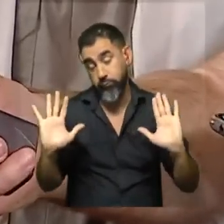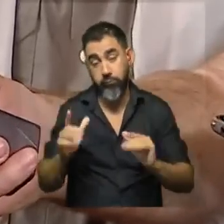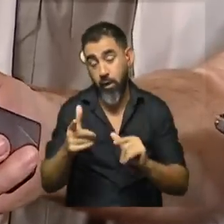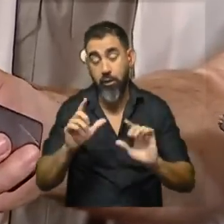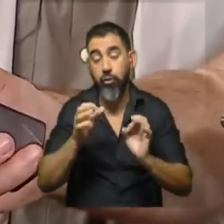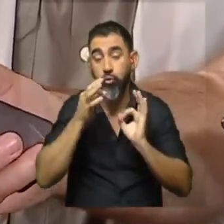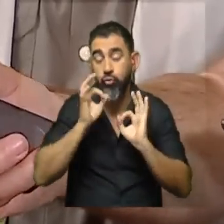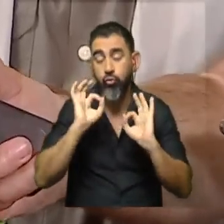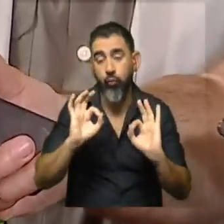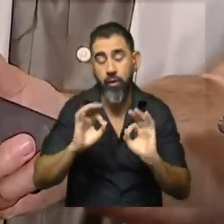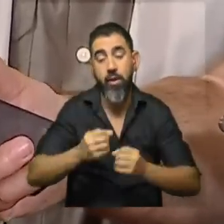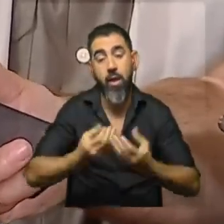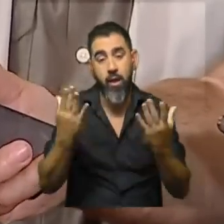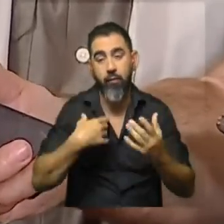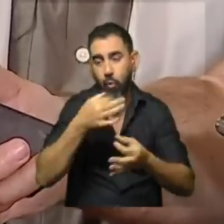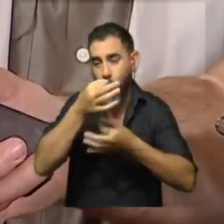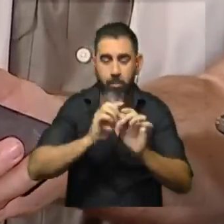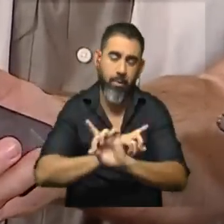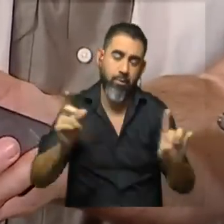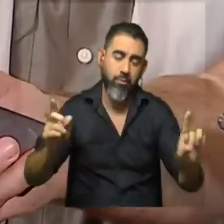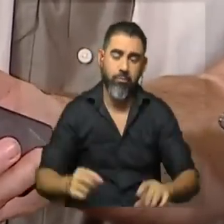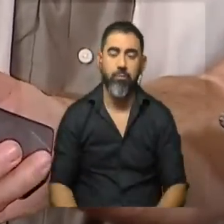es lo suficientemente gravoso para que yo no lo tenga que explicar.